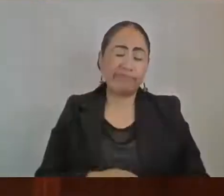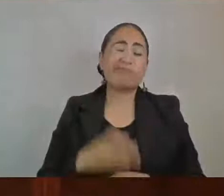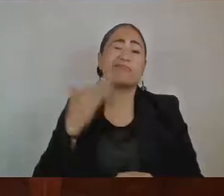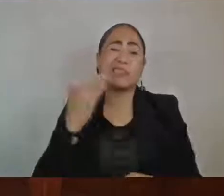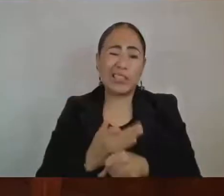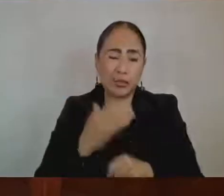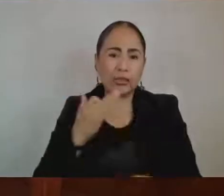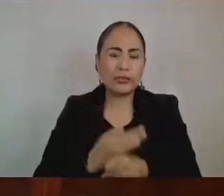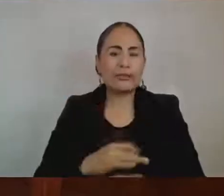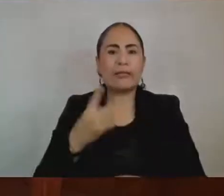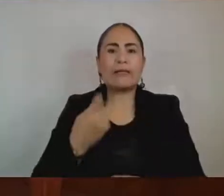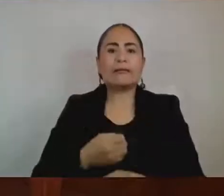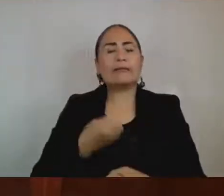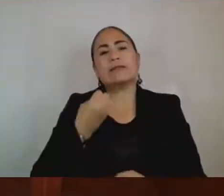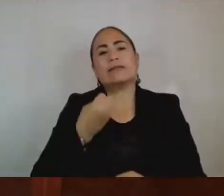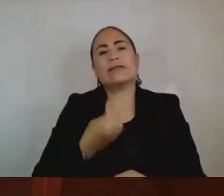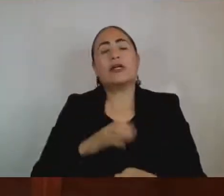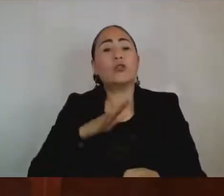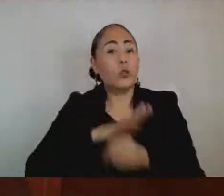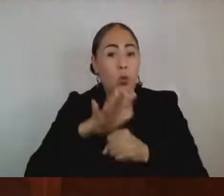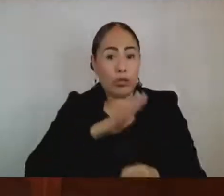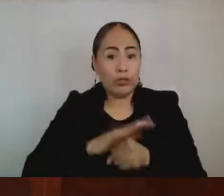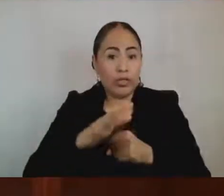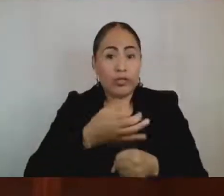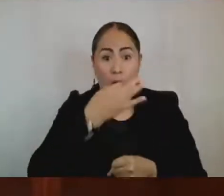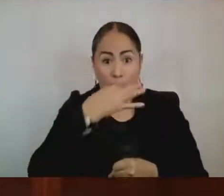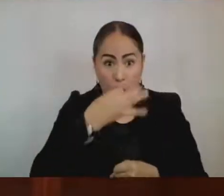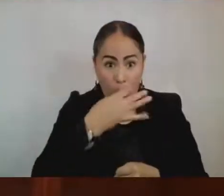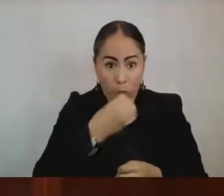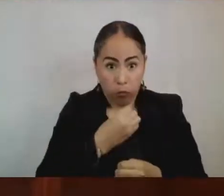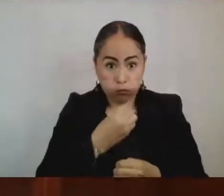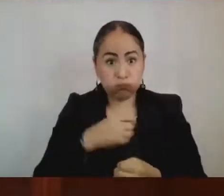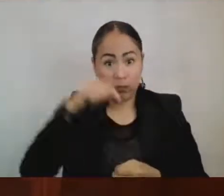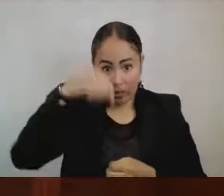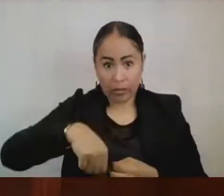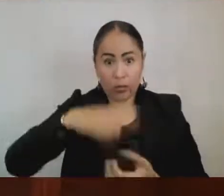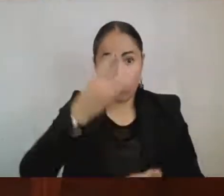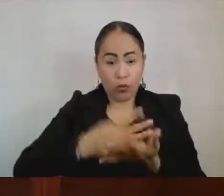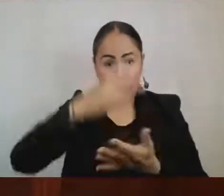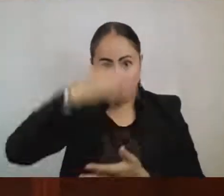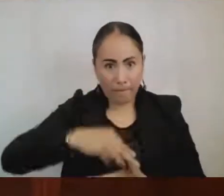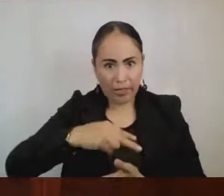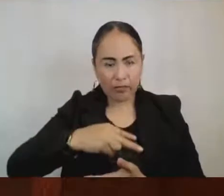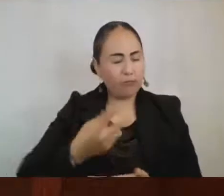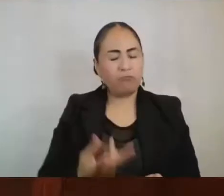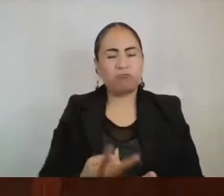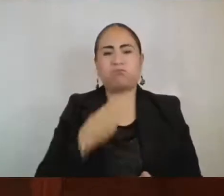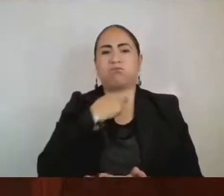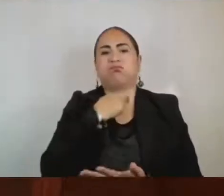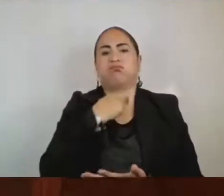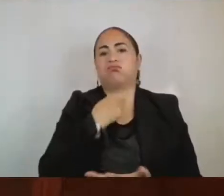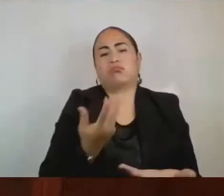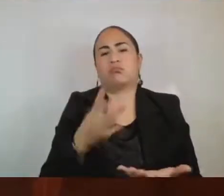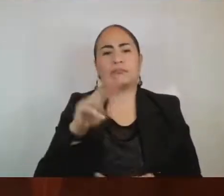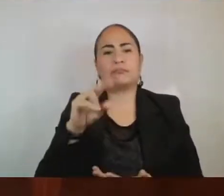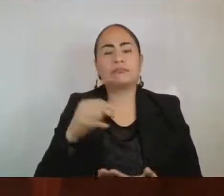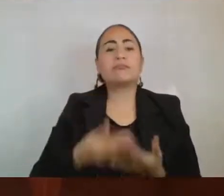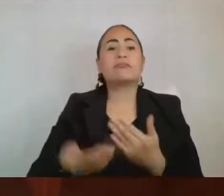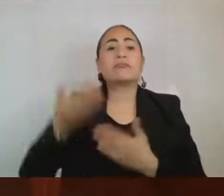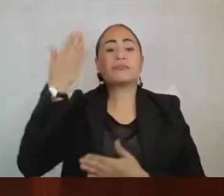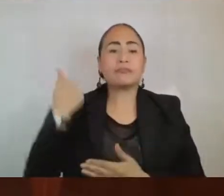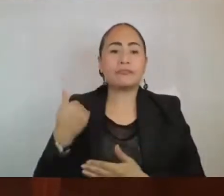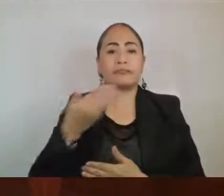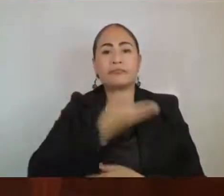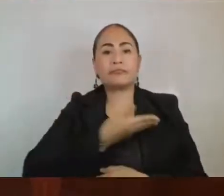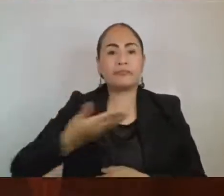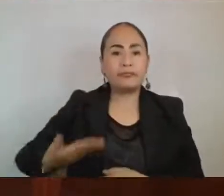un aspecto que también se ha presentado a nivel nacional. En meses recientes, el licenciado Andrés Manuel López Obrador, en